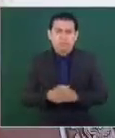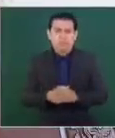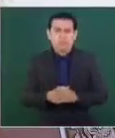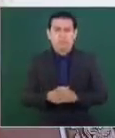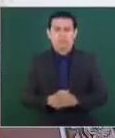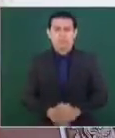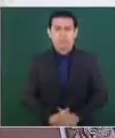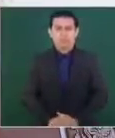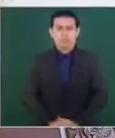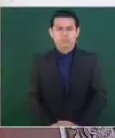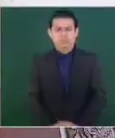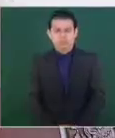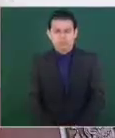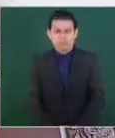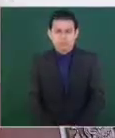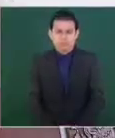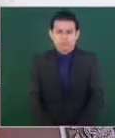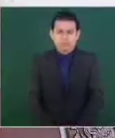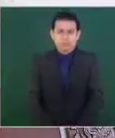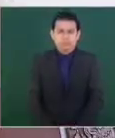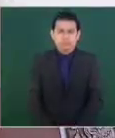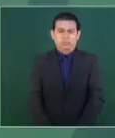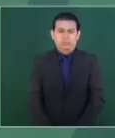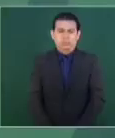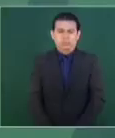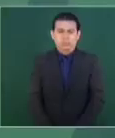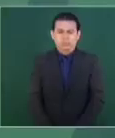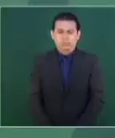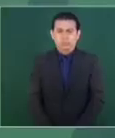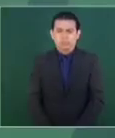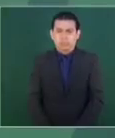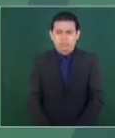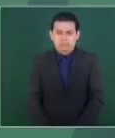No estuvieron a la altura de las circunstancias.